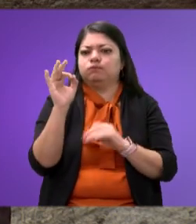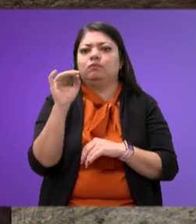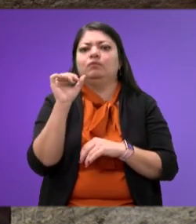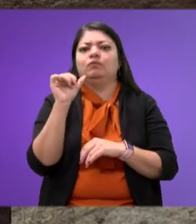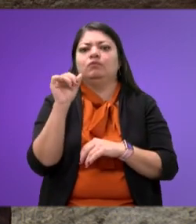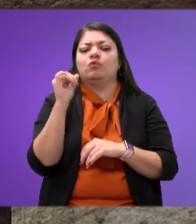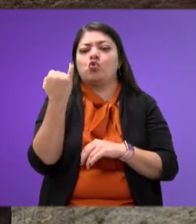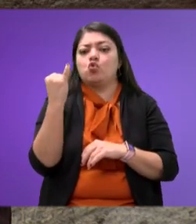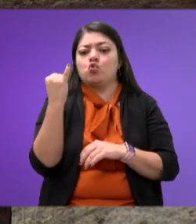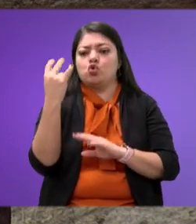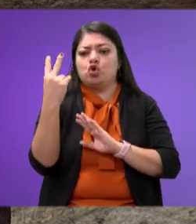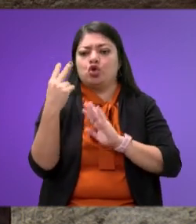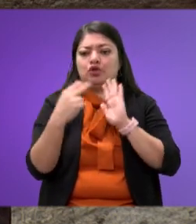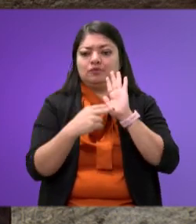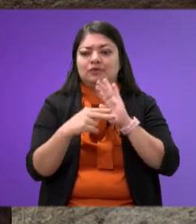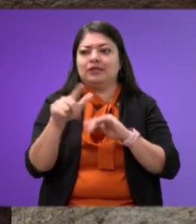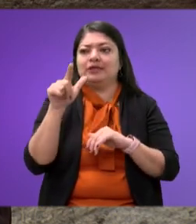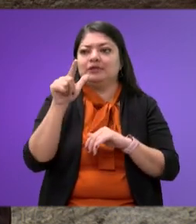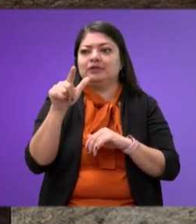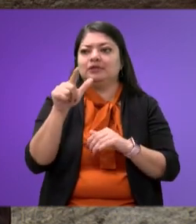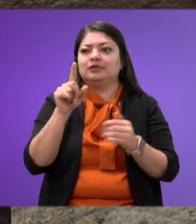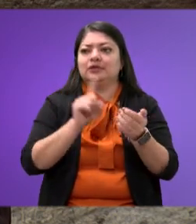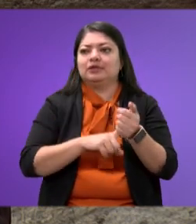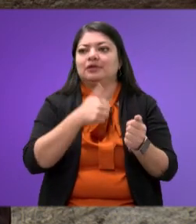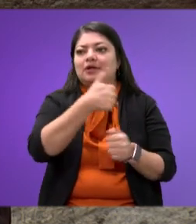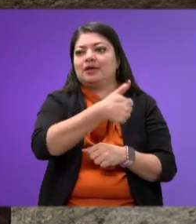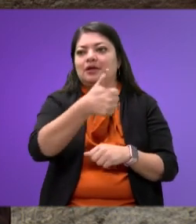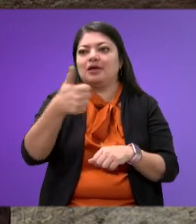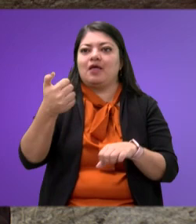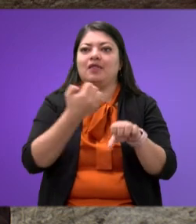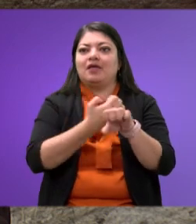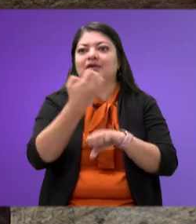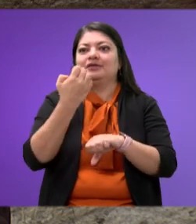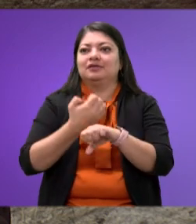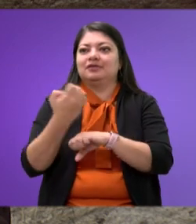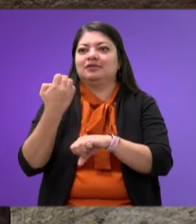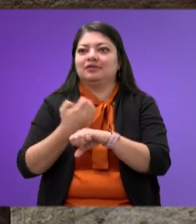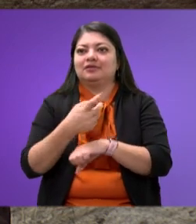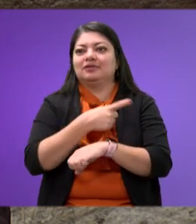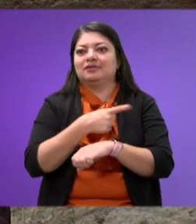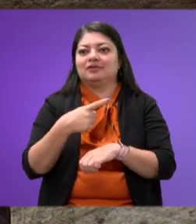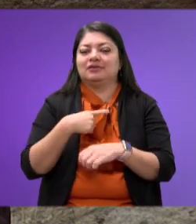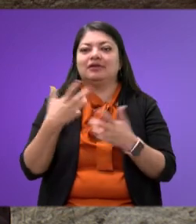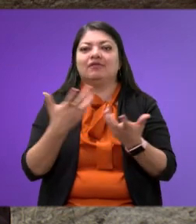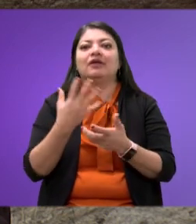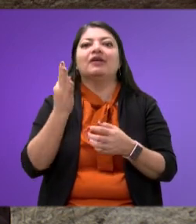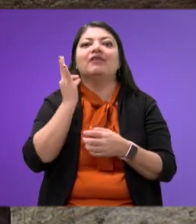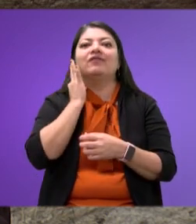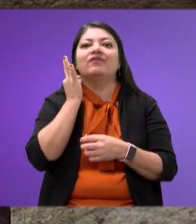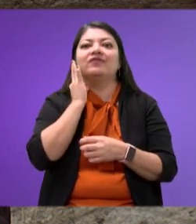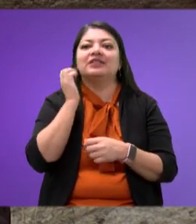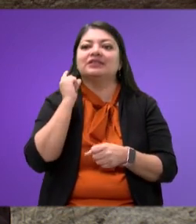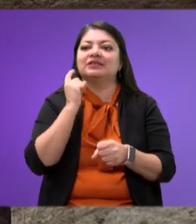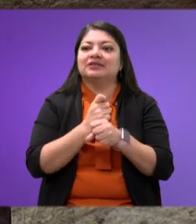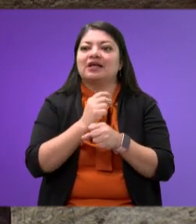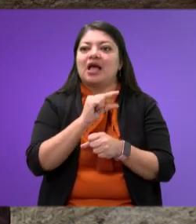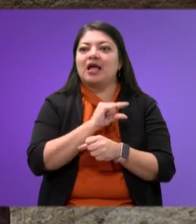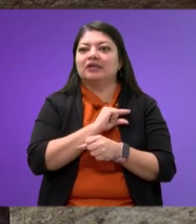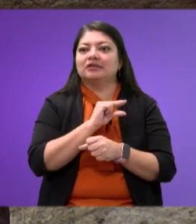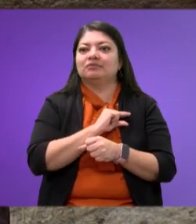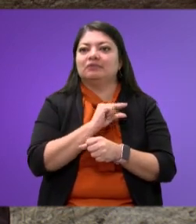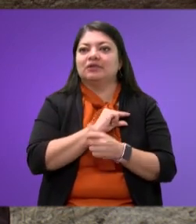que en las entidades federativas se deberían crear las fiscalías especializadas